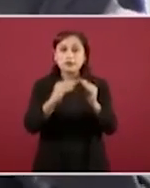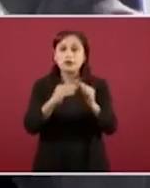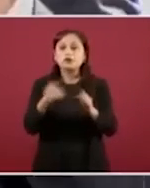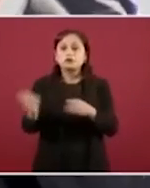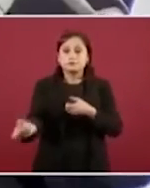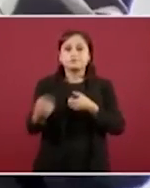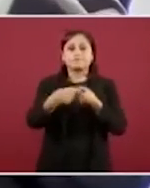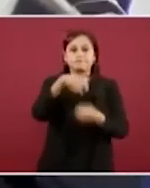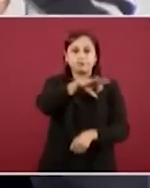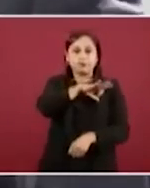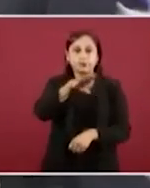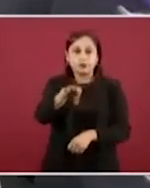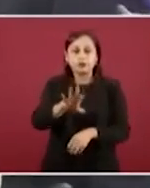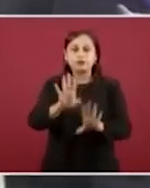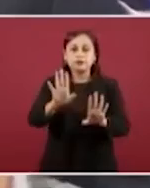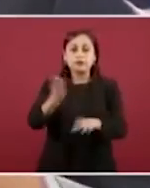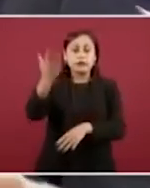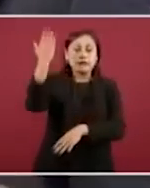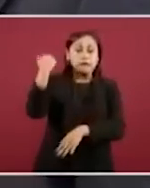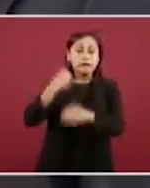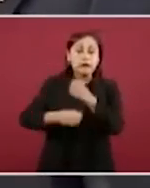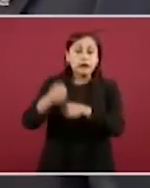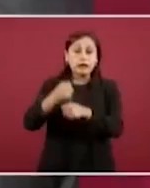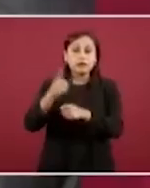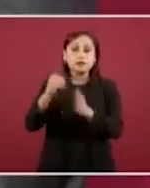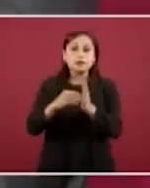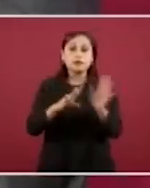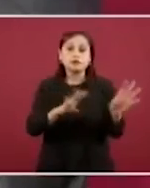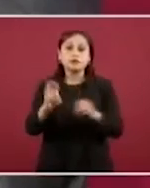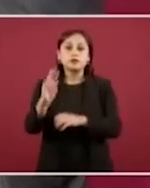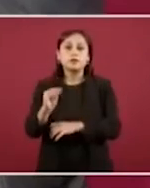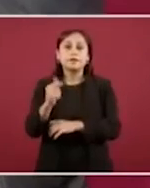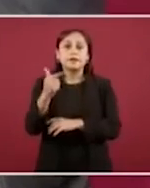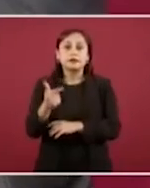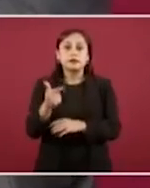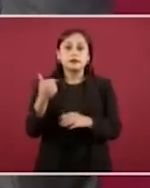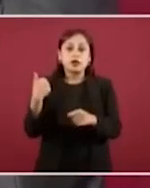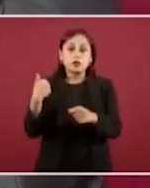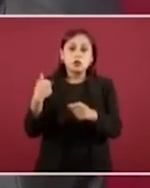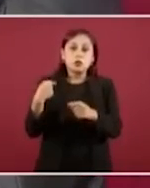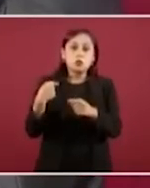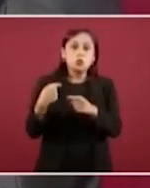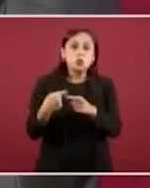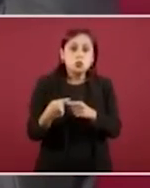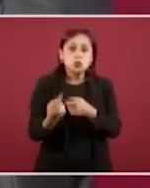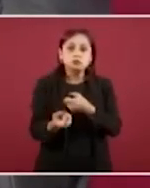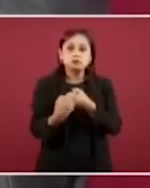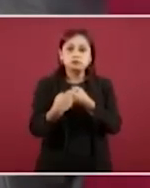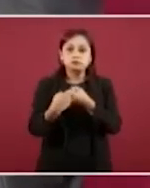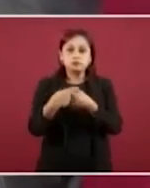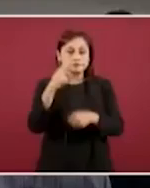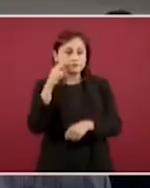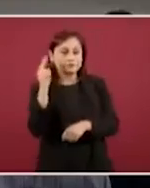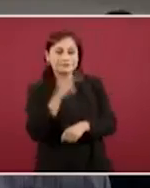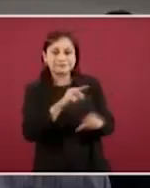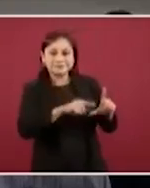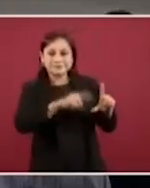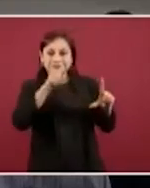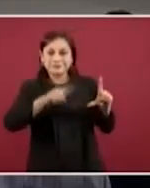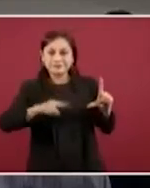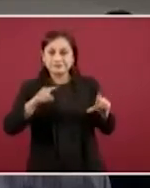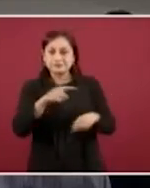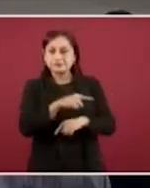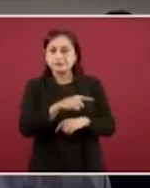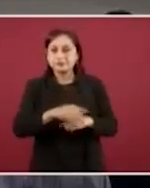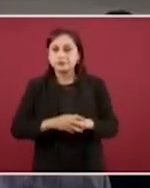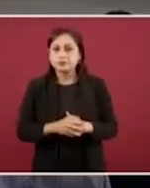Desde aquel año, de 1997 a la fecha, solamente se inscribieron en esta gráfica que está del lado derecho, en